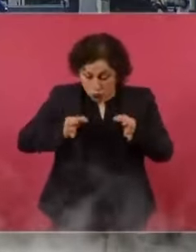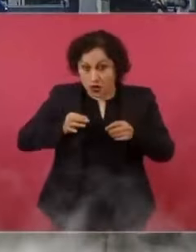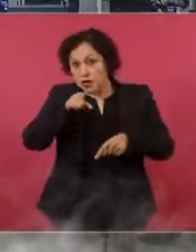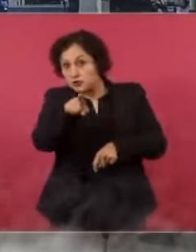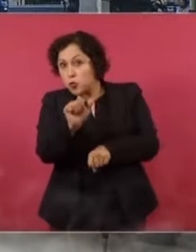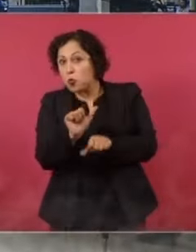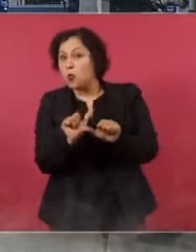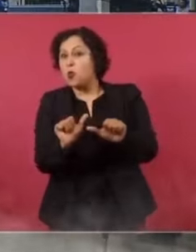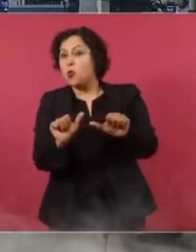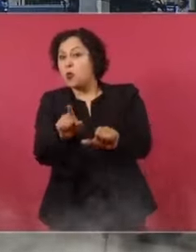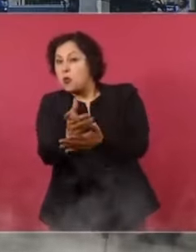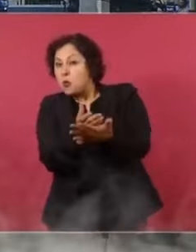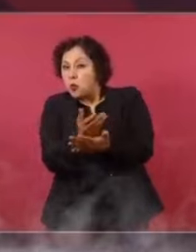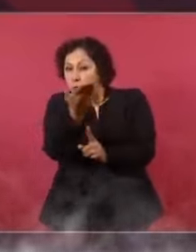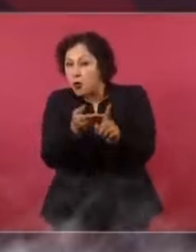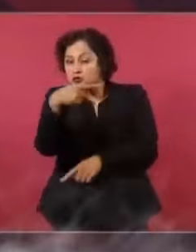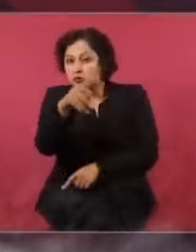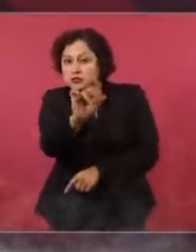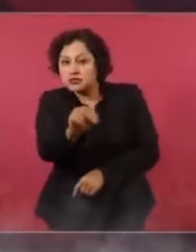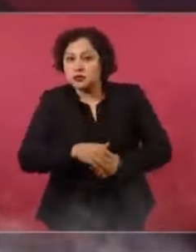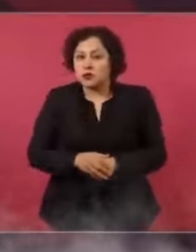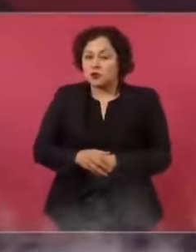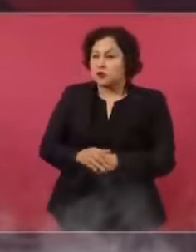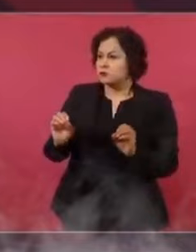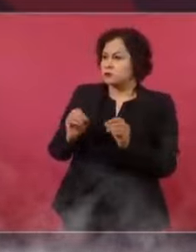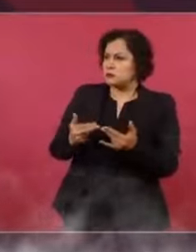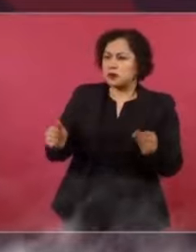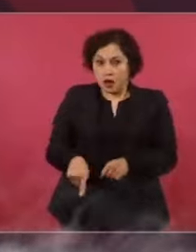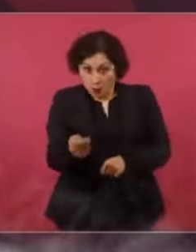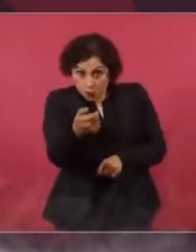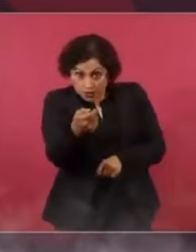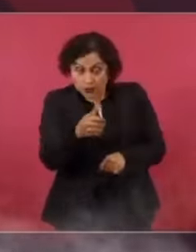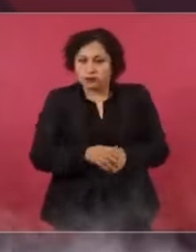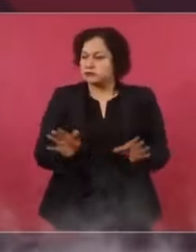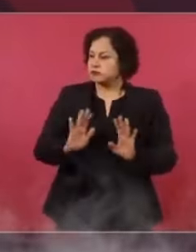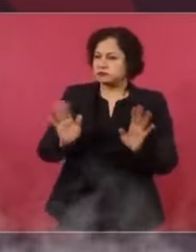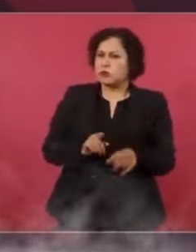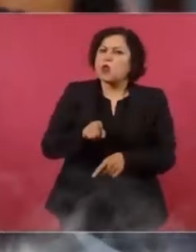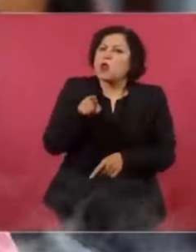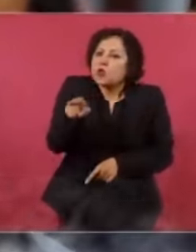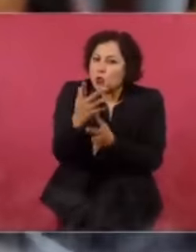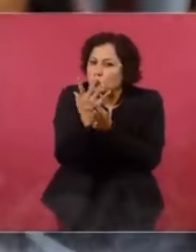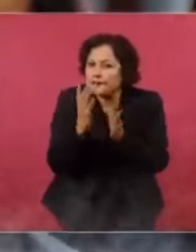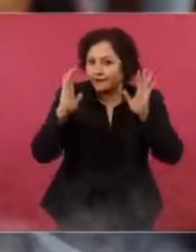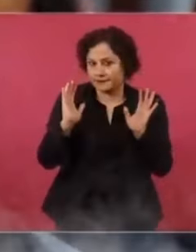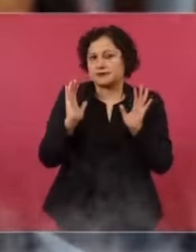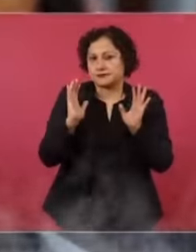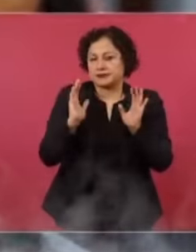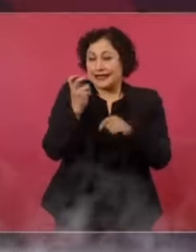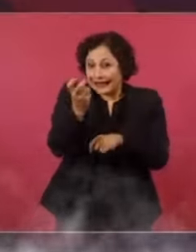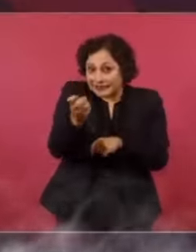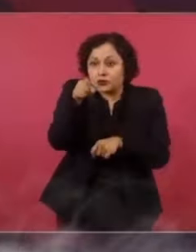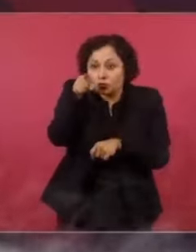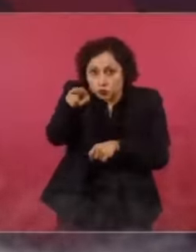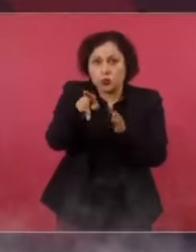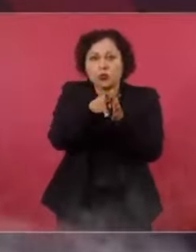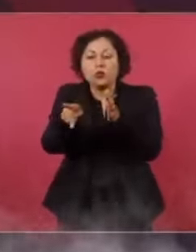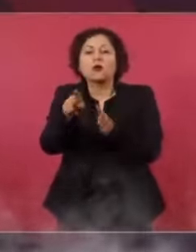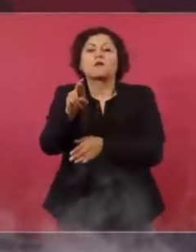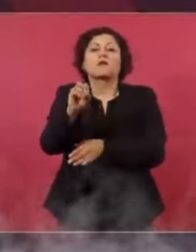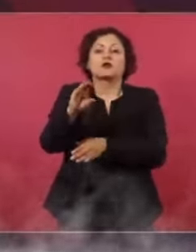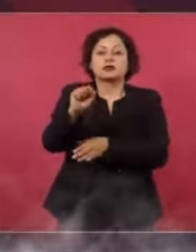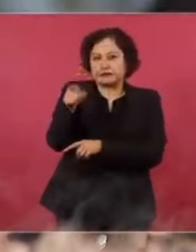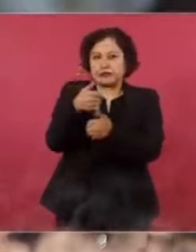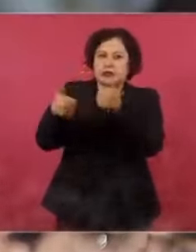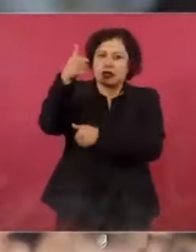privilegios en torno al cuidado de la figura que usted representa? Ninguno. ¿Hubo, pero poquito? No, eso lo dices tú. Y es parte de lo que deben ustedes en proceso ir